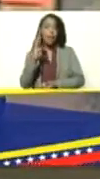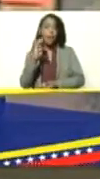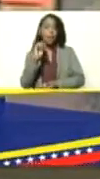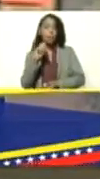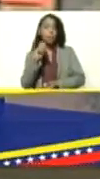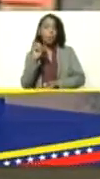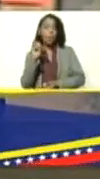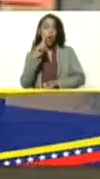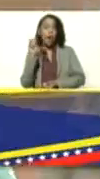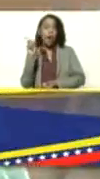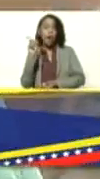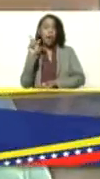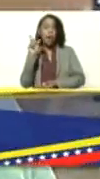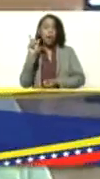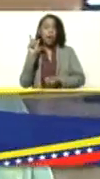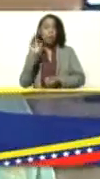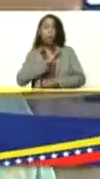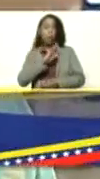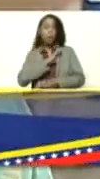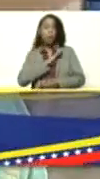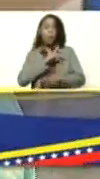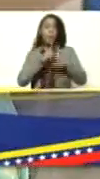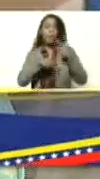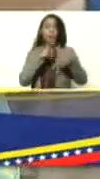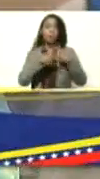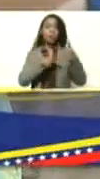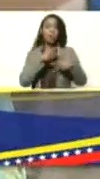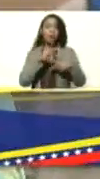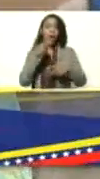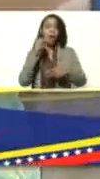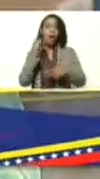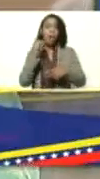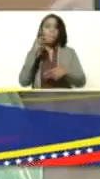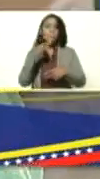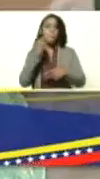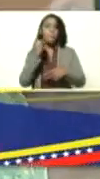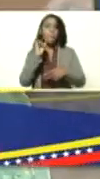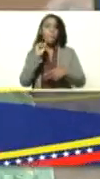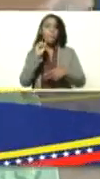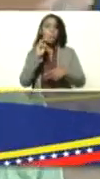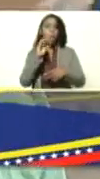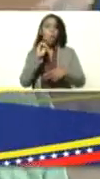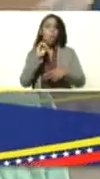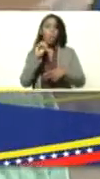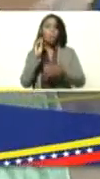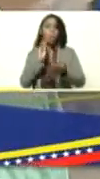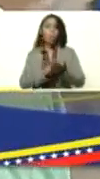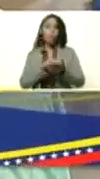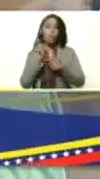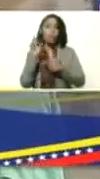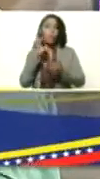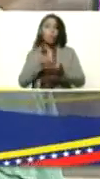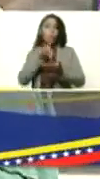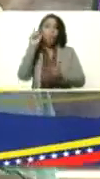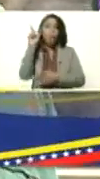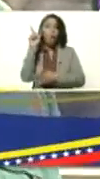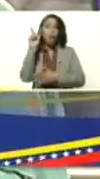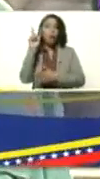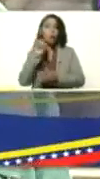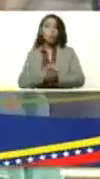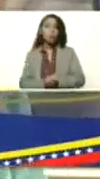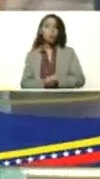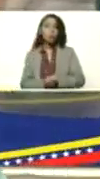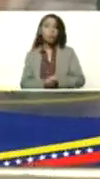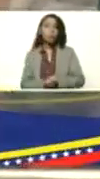de la unidad de producción de Aprisco El Triunfo ubicada en el estado Lara Los Guaros